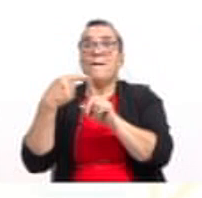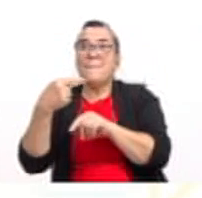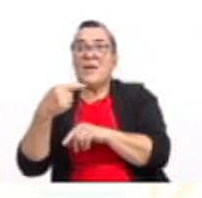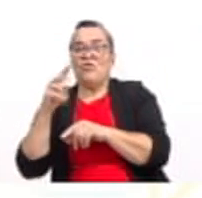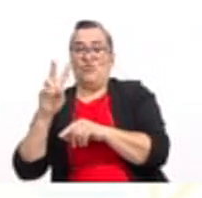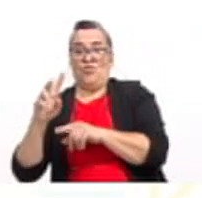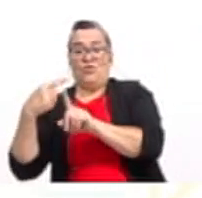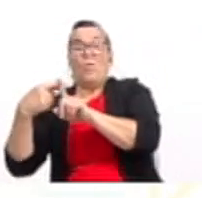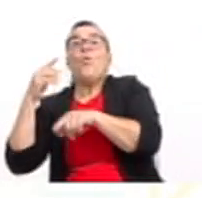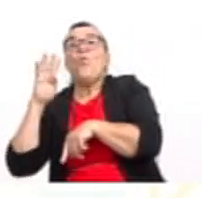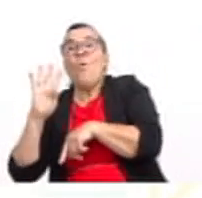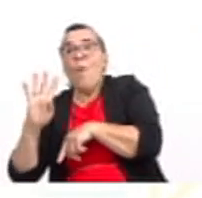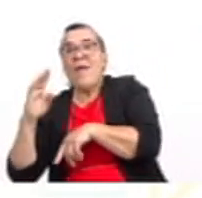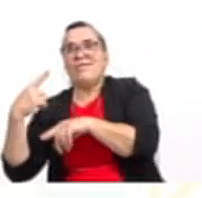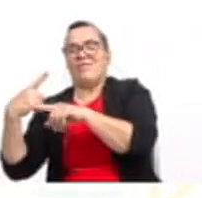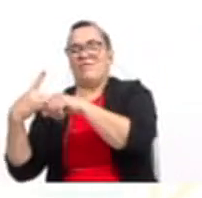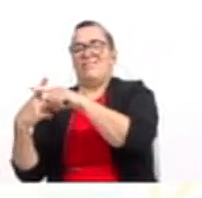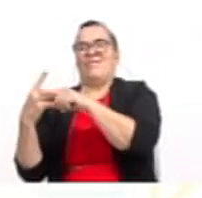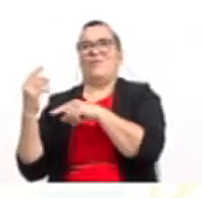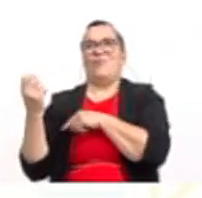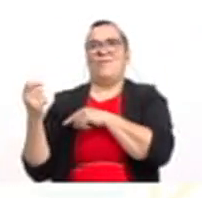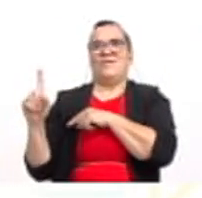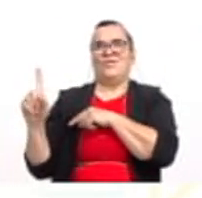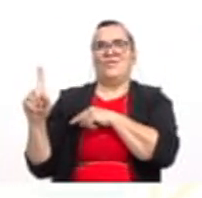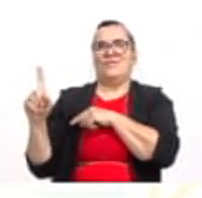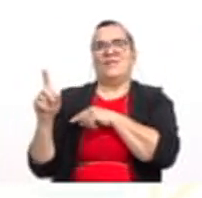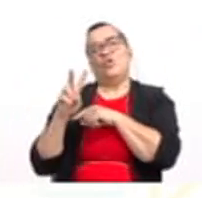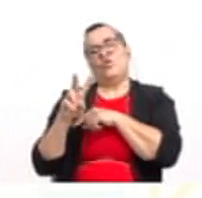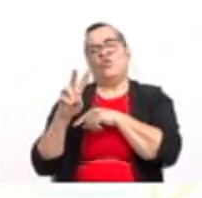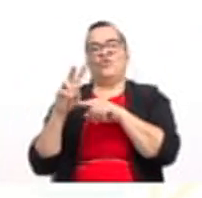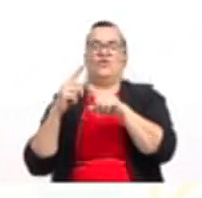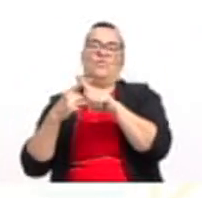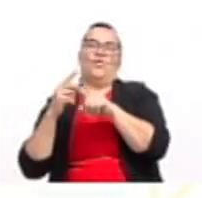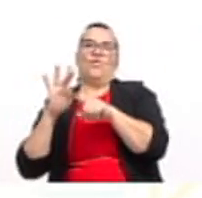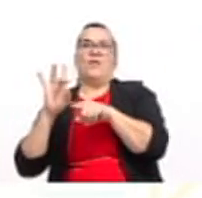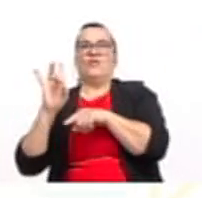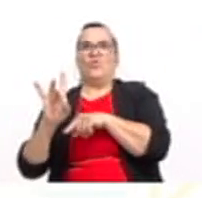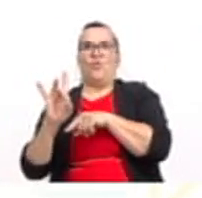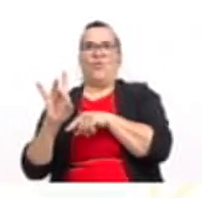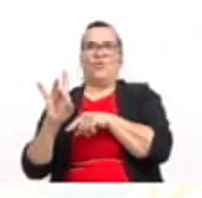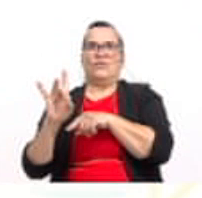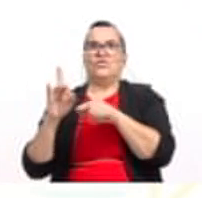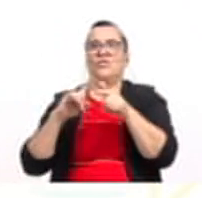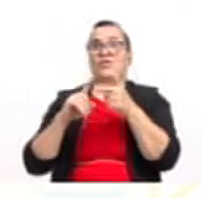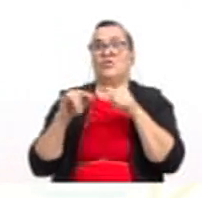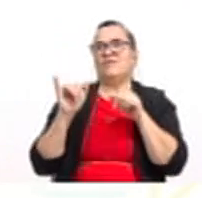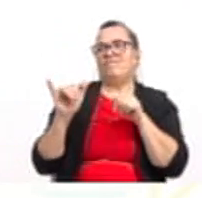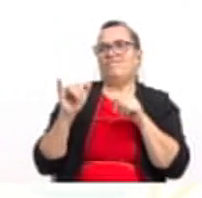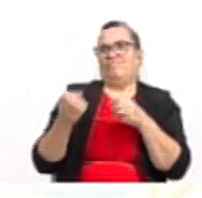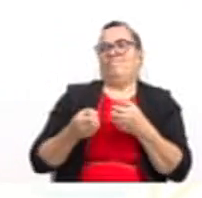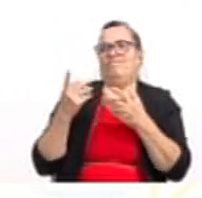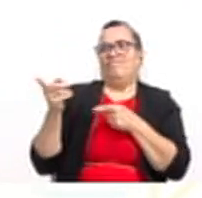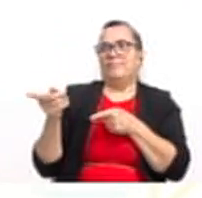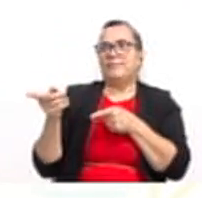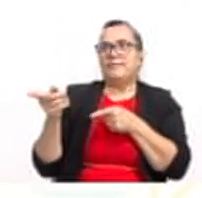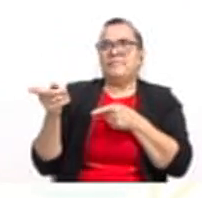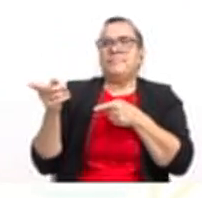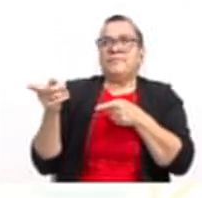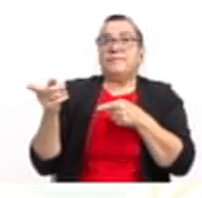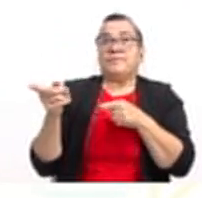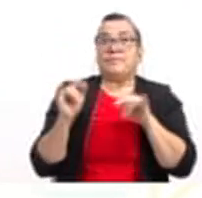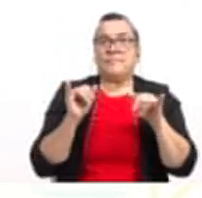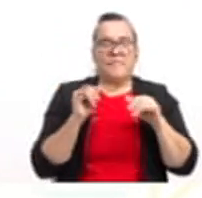2 por 4 más 11. 2 por 4 es 8. Entonces vamos a tener que expresar esta